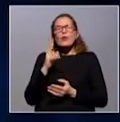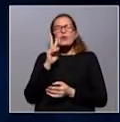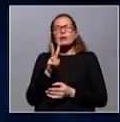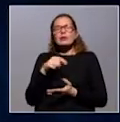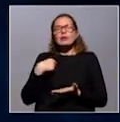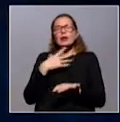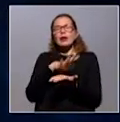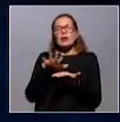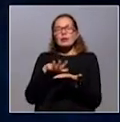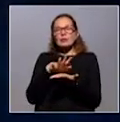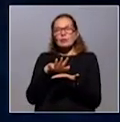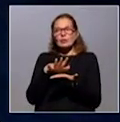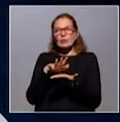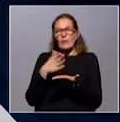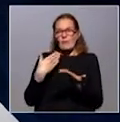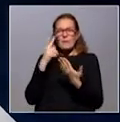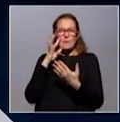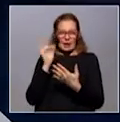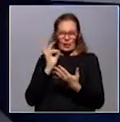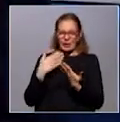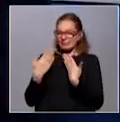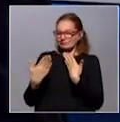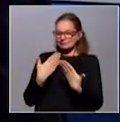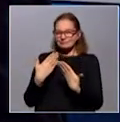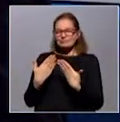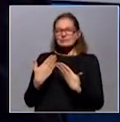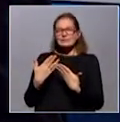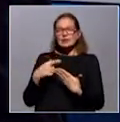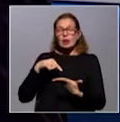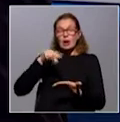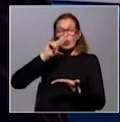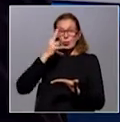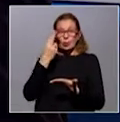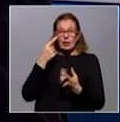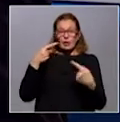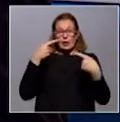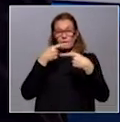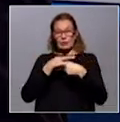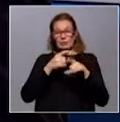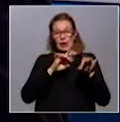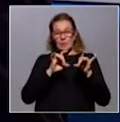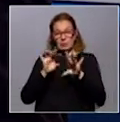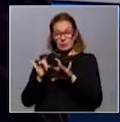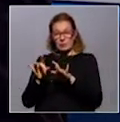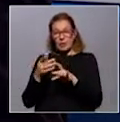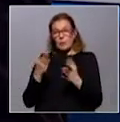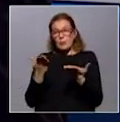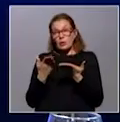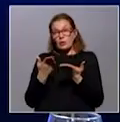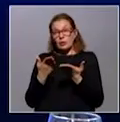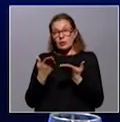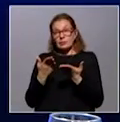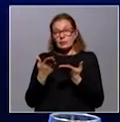la situación, y perdón el tuteo, de nuestro país en el combate a la pandemia? Que por ahora desde